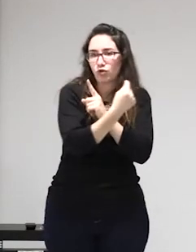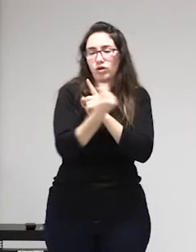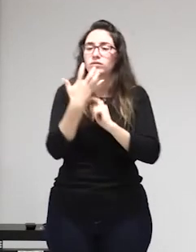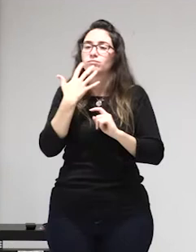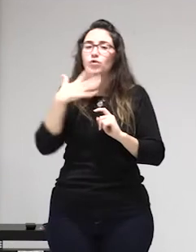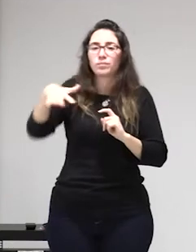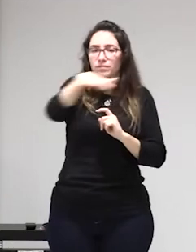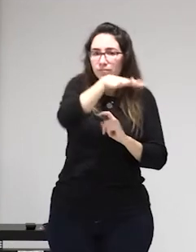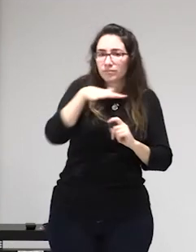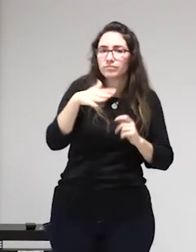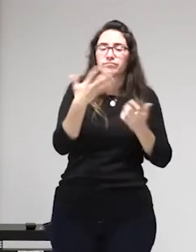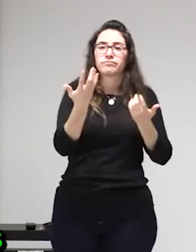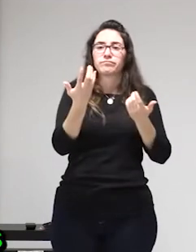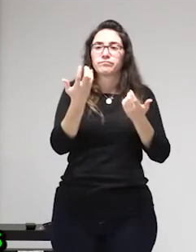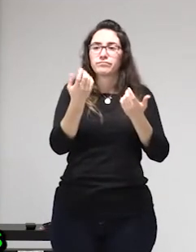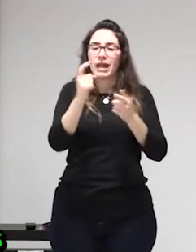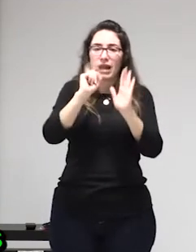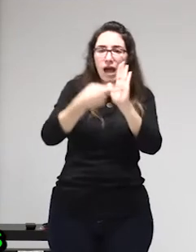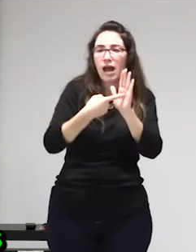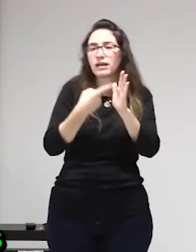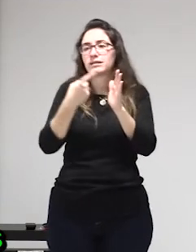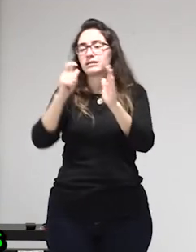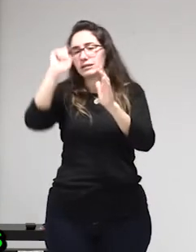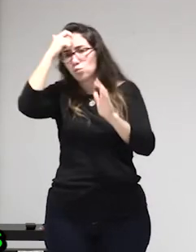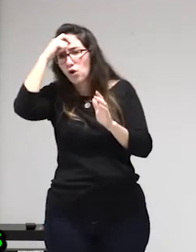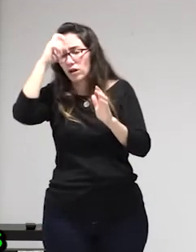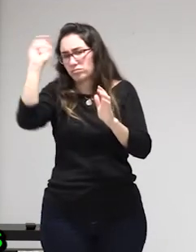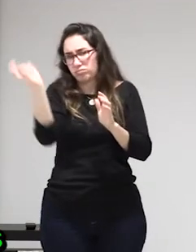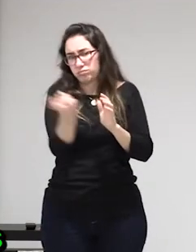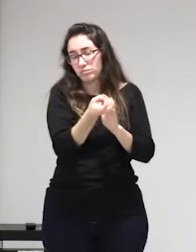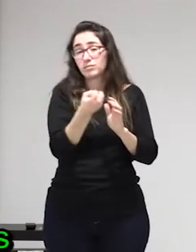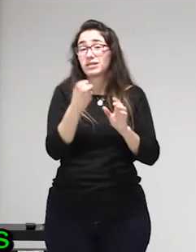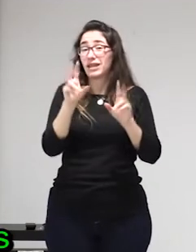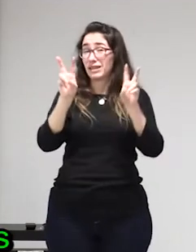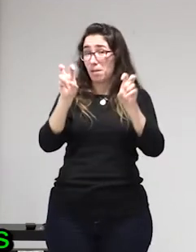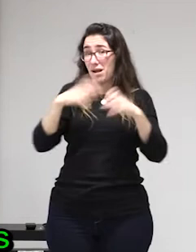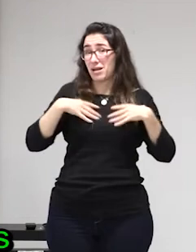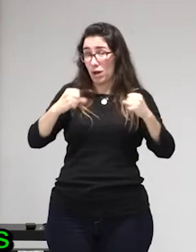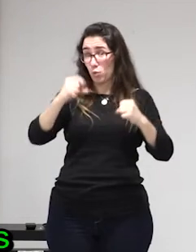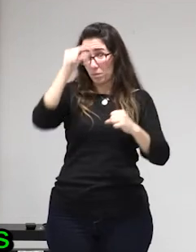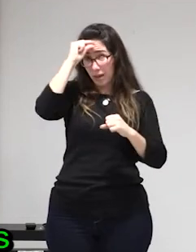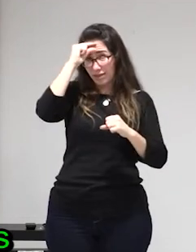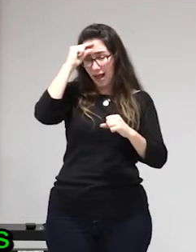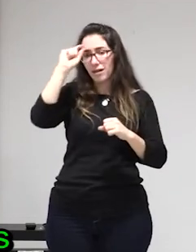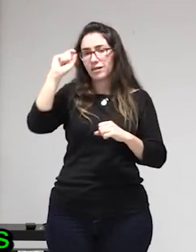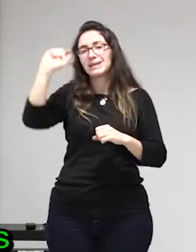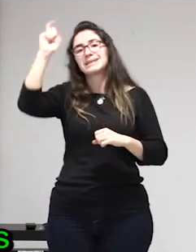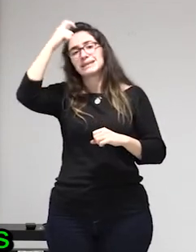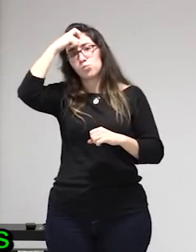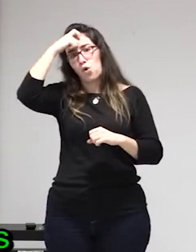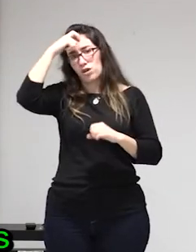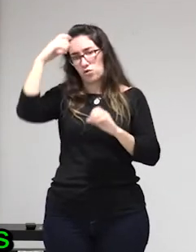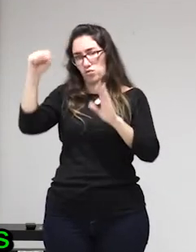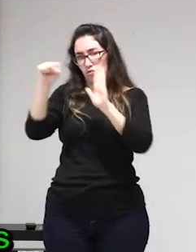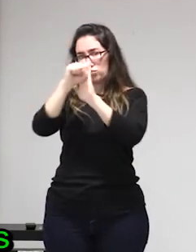tiene que poner el límite o debería tener las herramientas legales suficientes como para poner el límite de cuáles son las